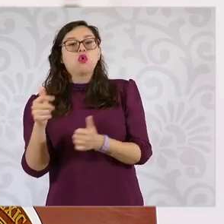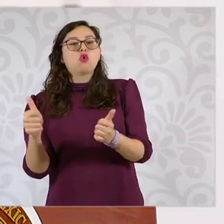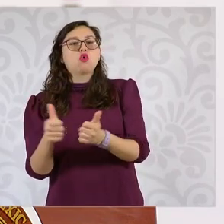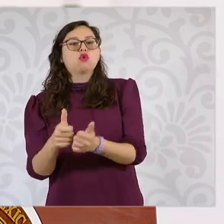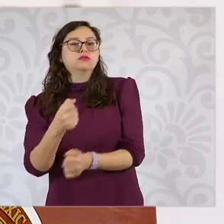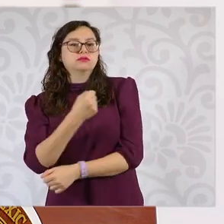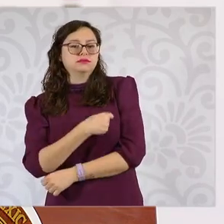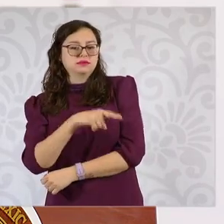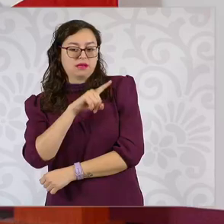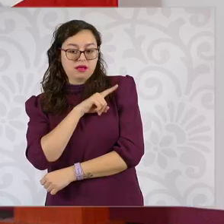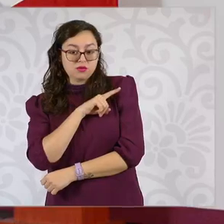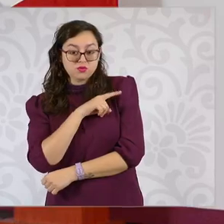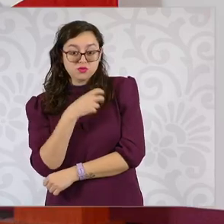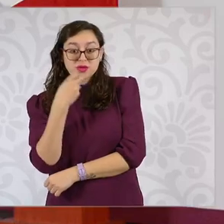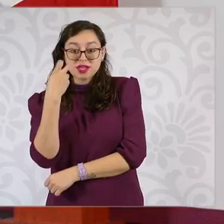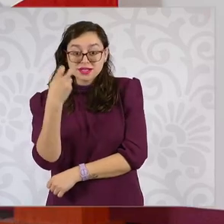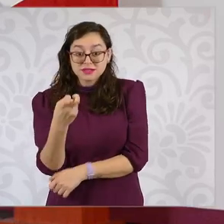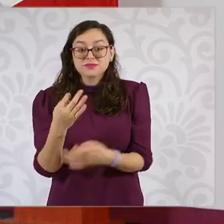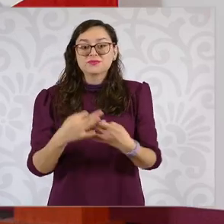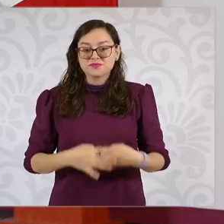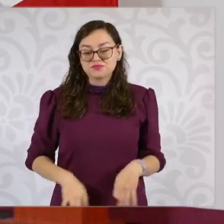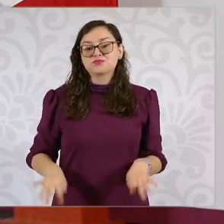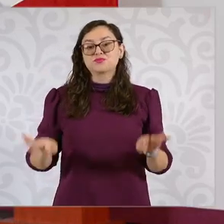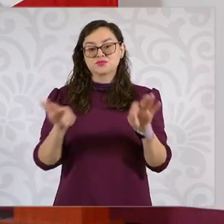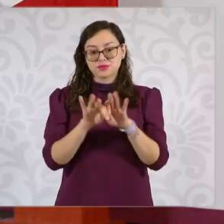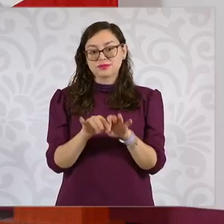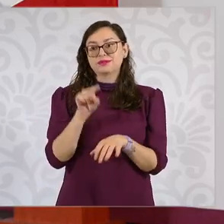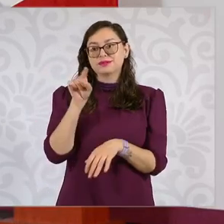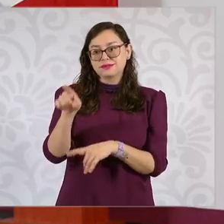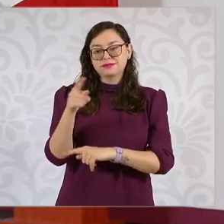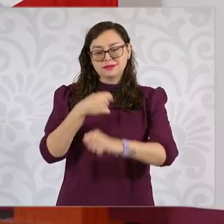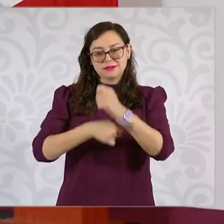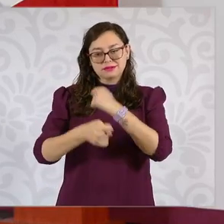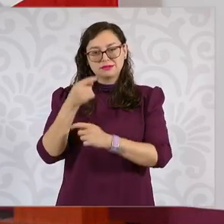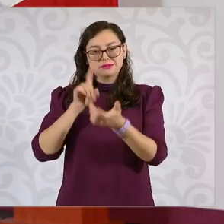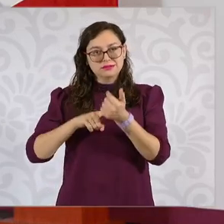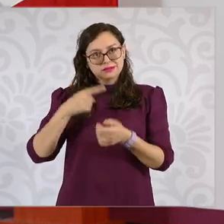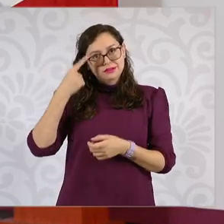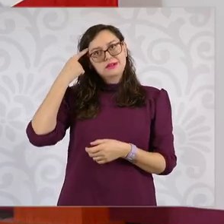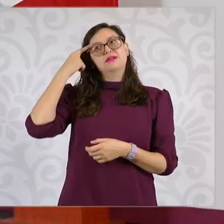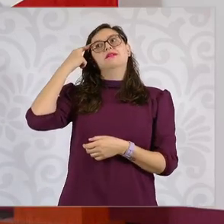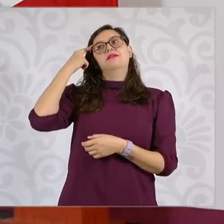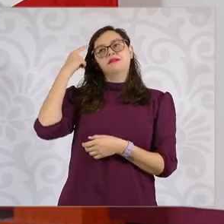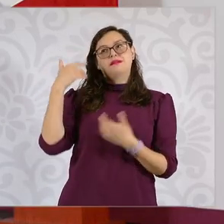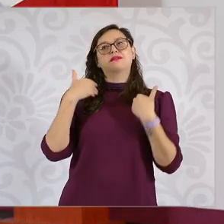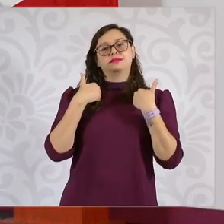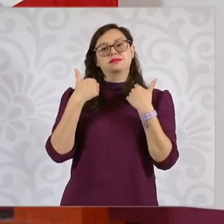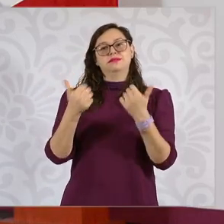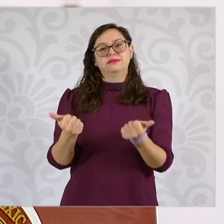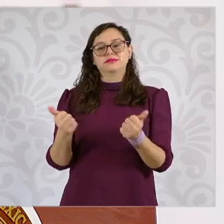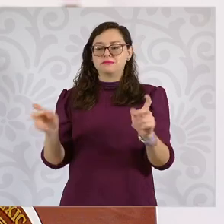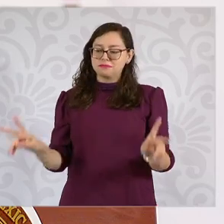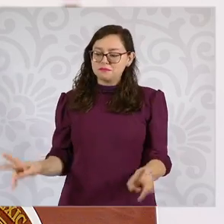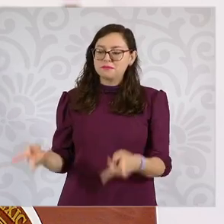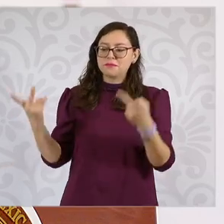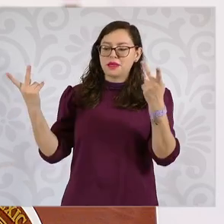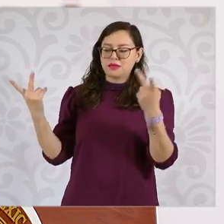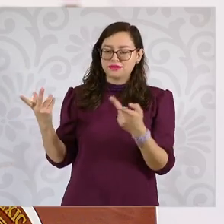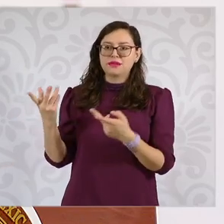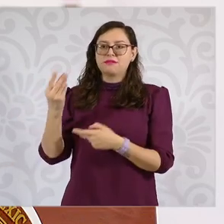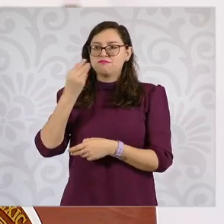Eso es importante, hacernos responsables para que prioricen el consumo de alimentos locales de